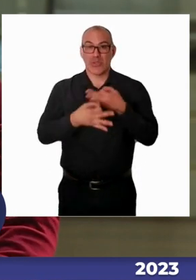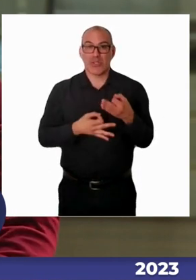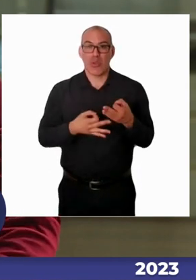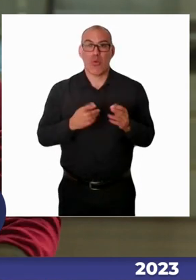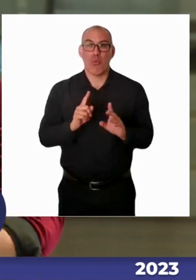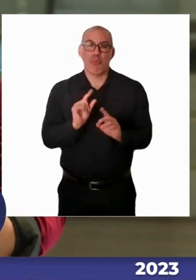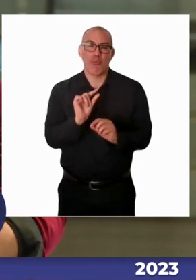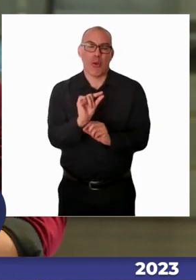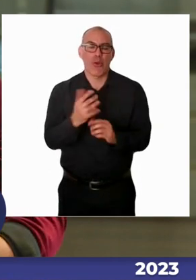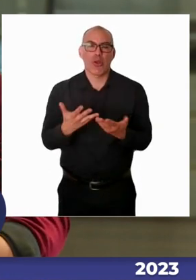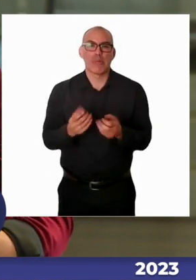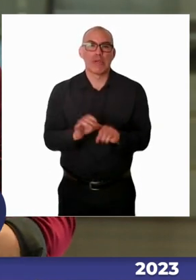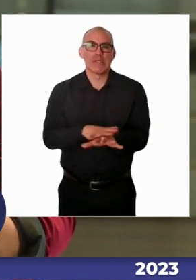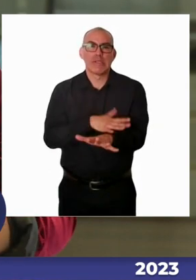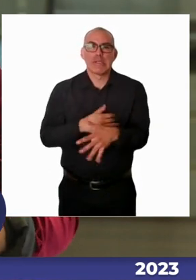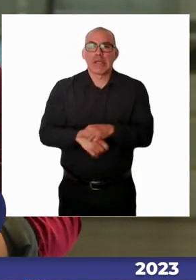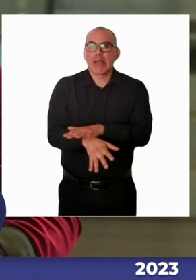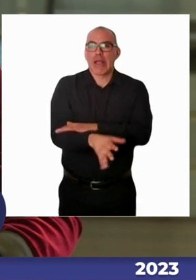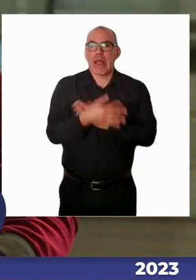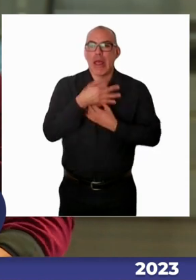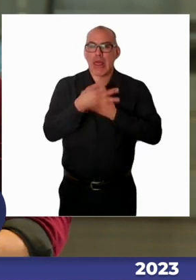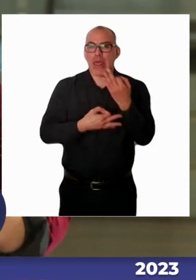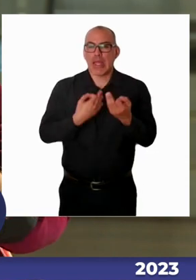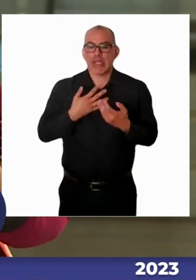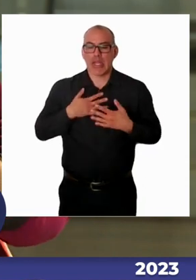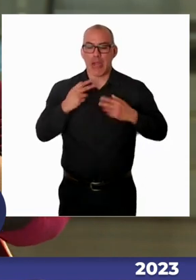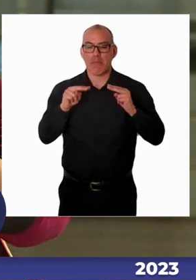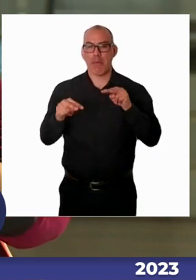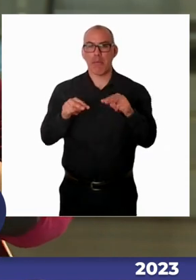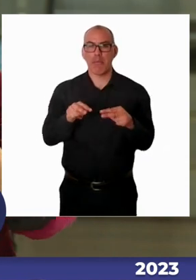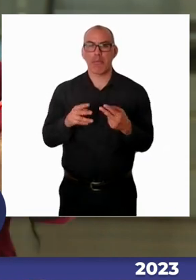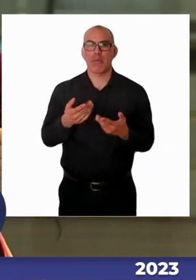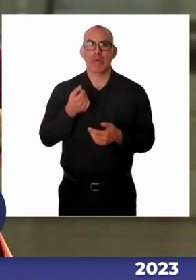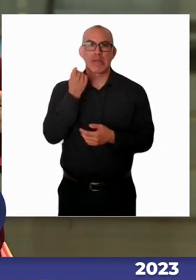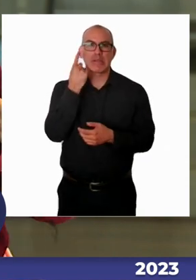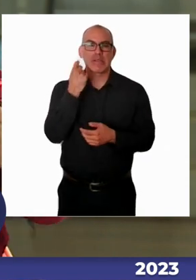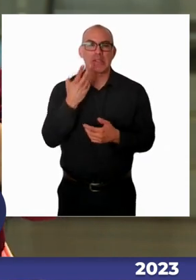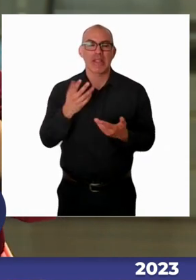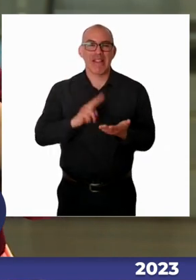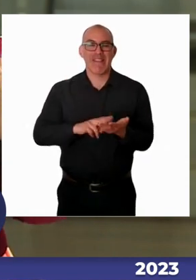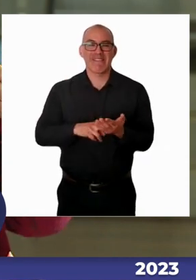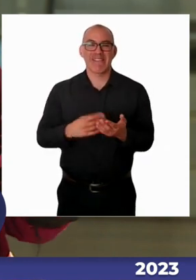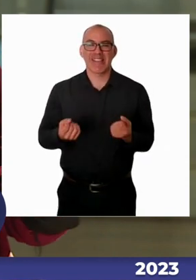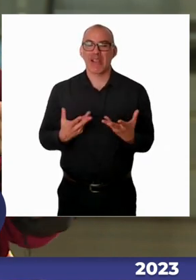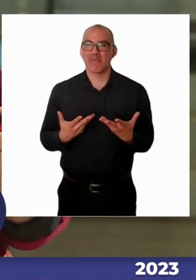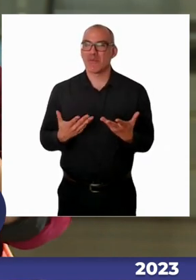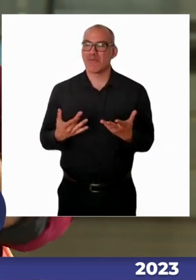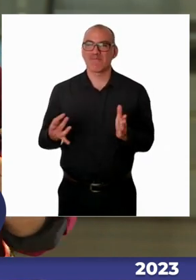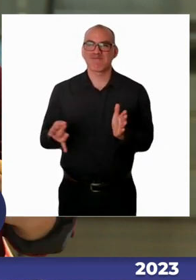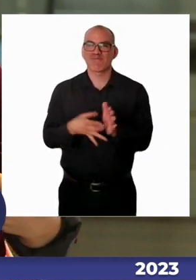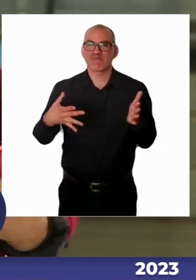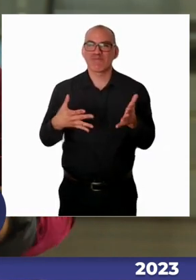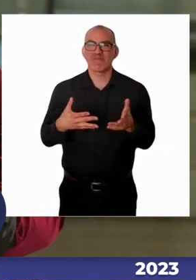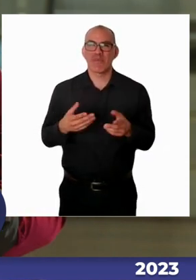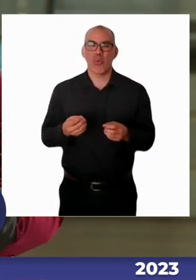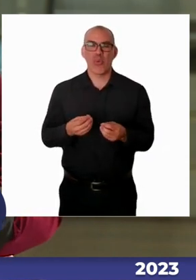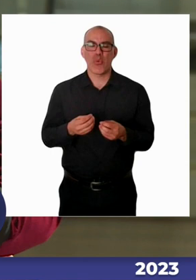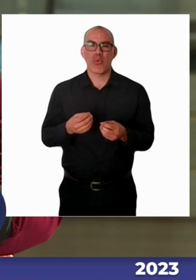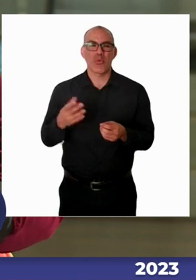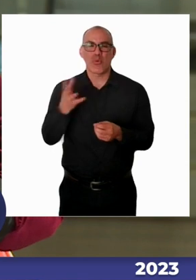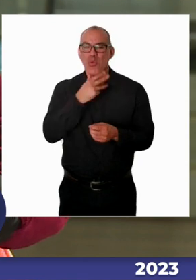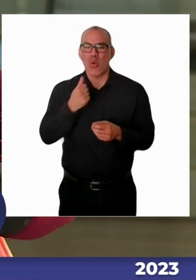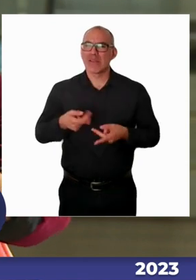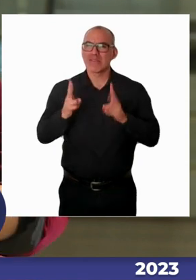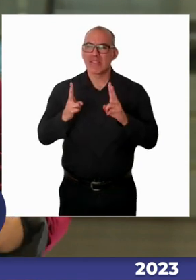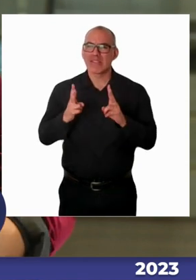existen barreras de tiempo, de que no sé cómo hacerlo y finalmente después de todas esas cosas, nosotros como